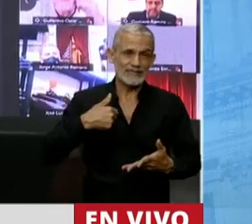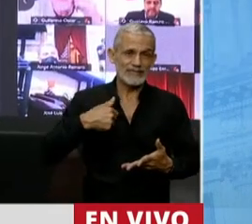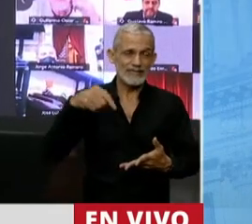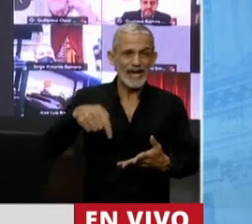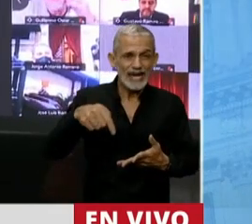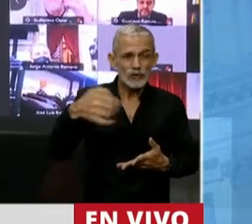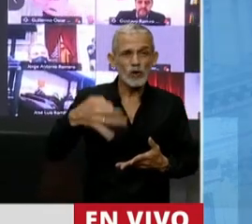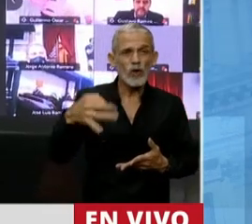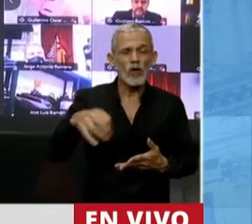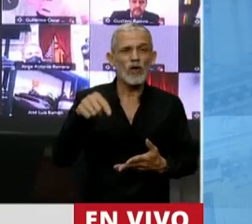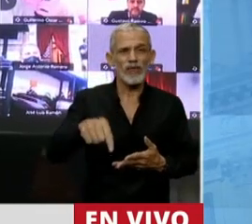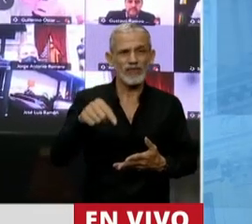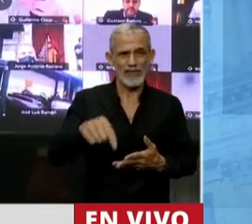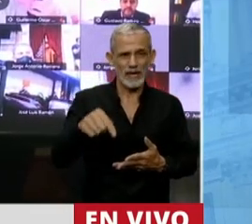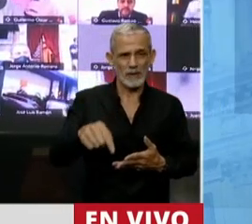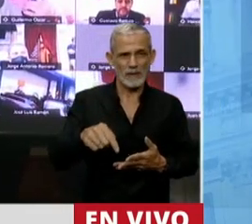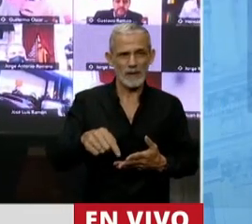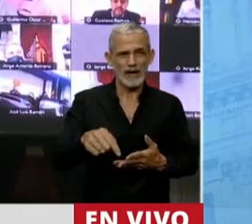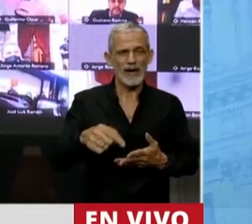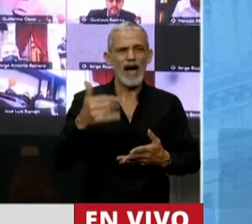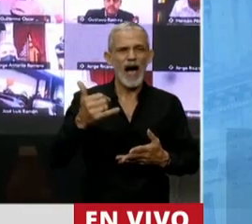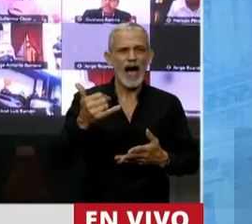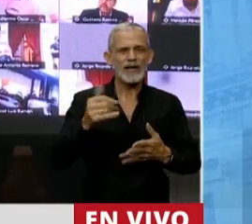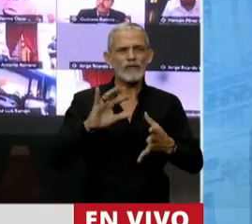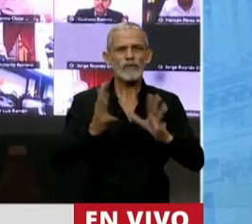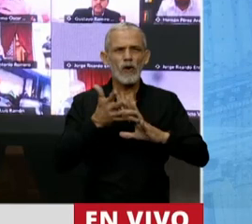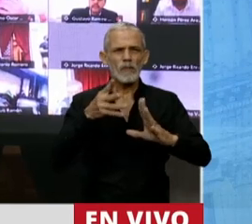tiene esa mirada